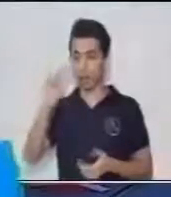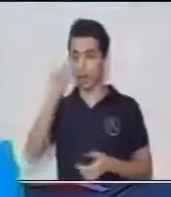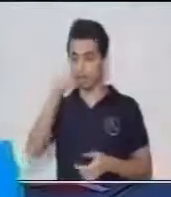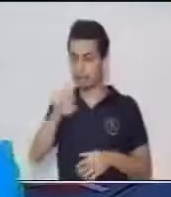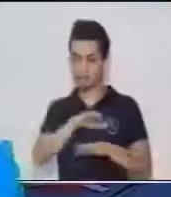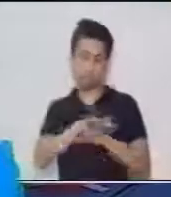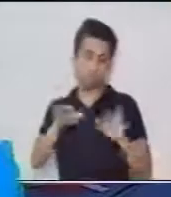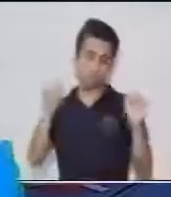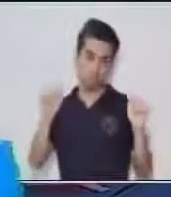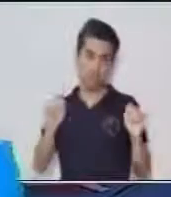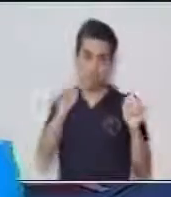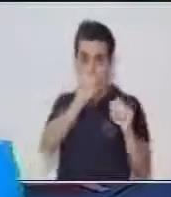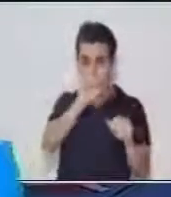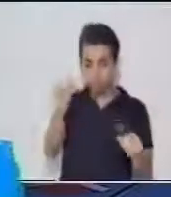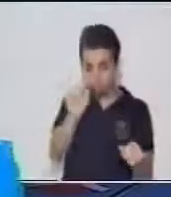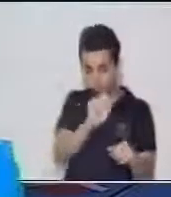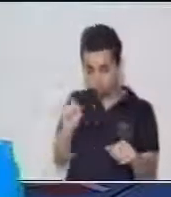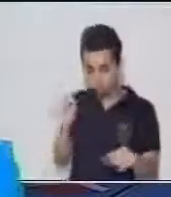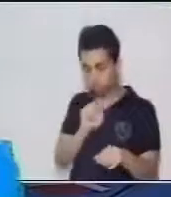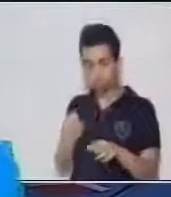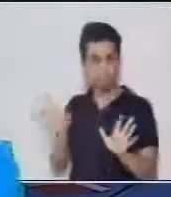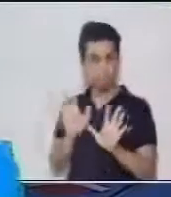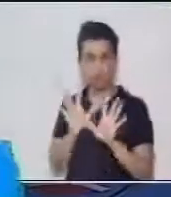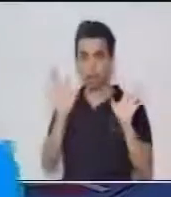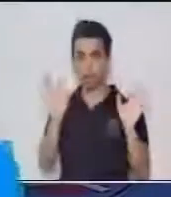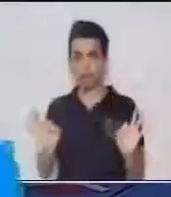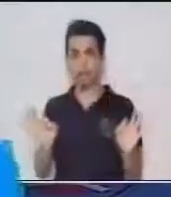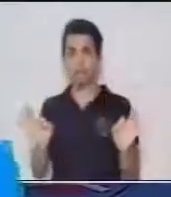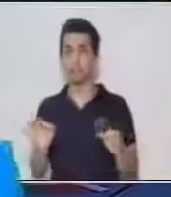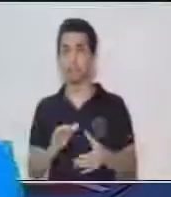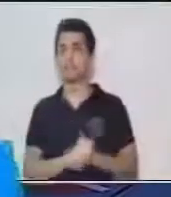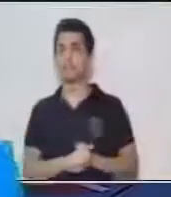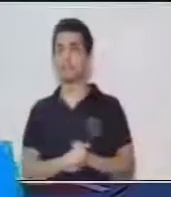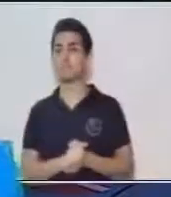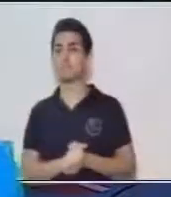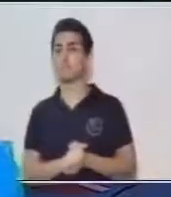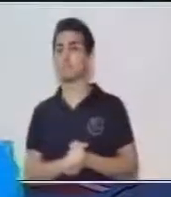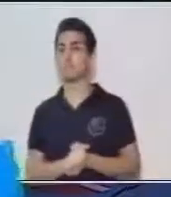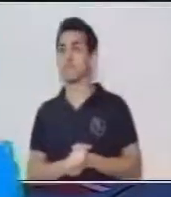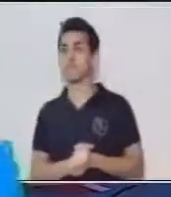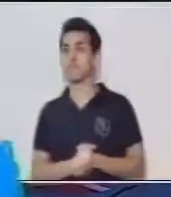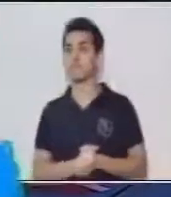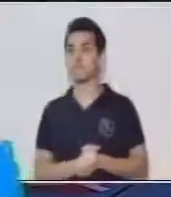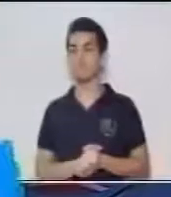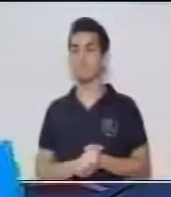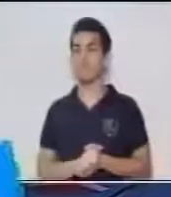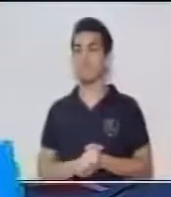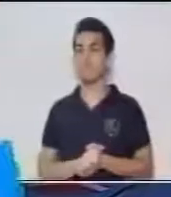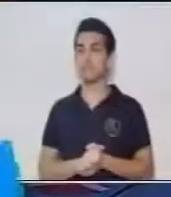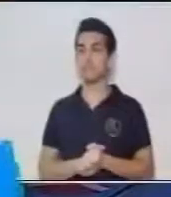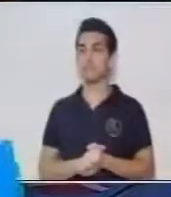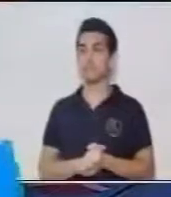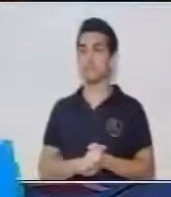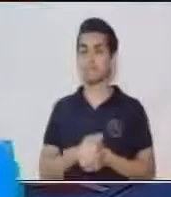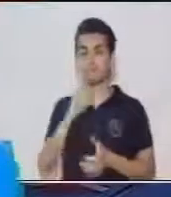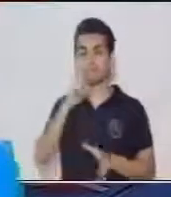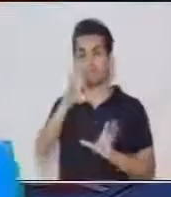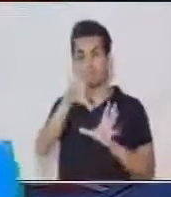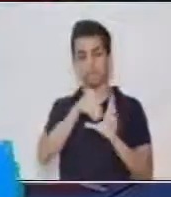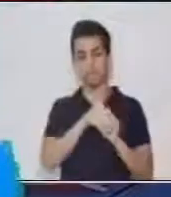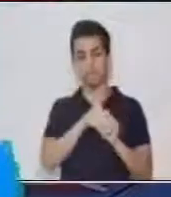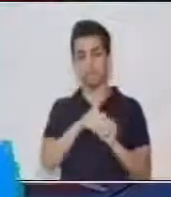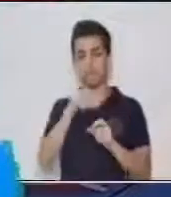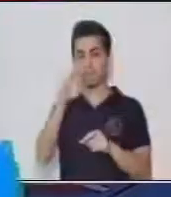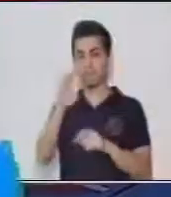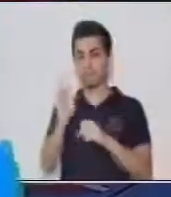estamos leyendo o estamos en ese momento, ¿qué? Tomando de referencia. Si